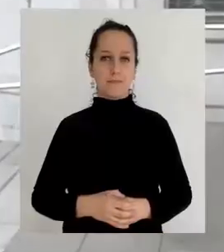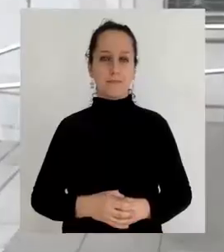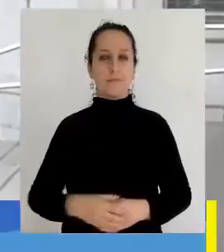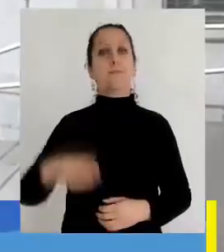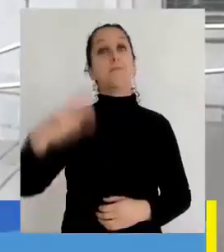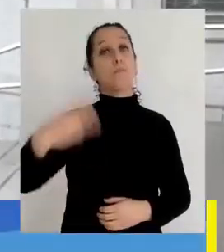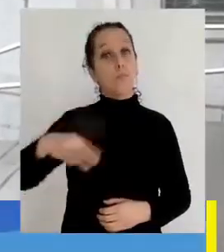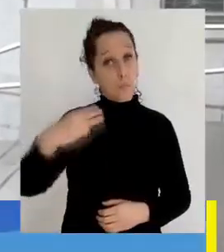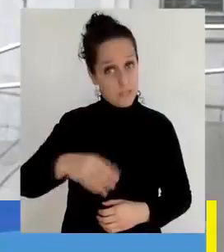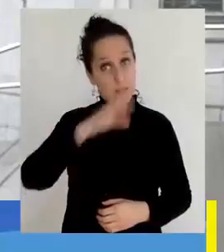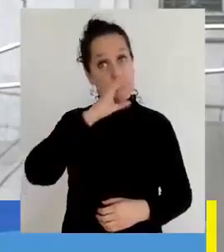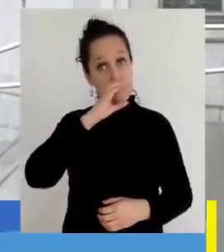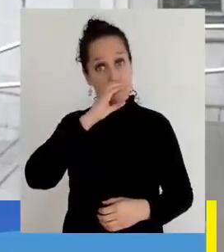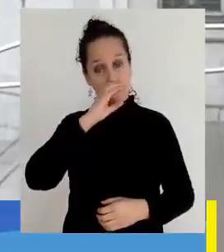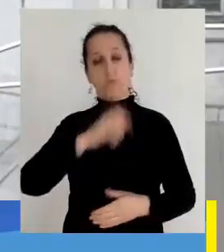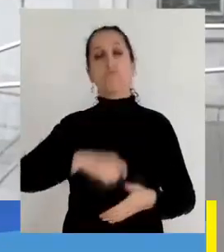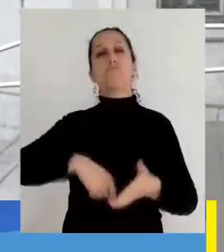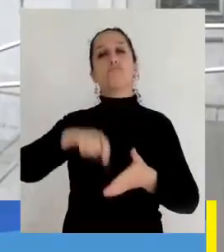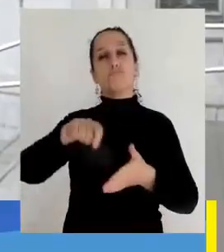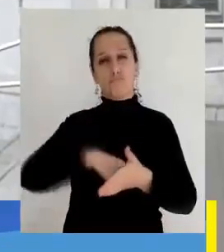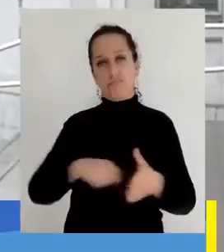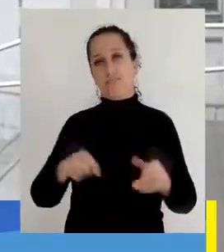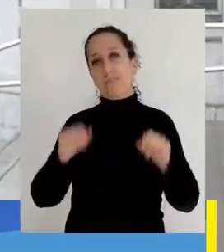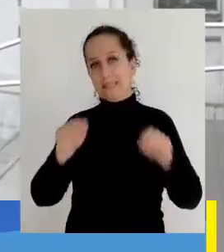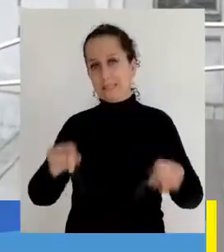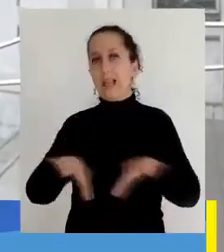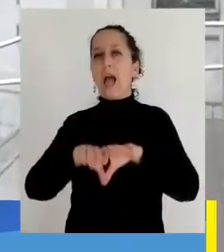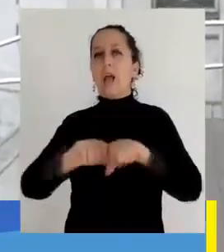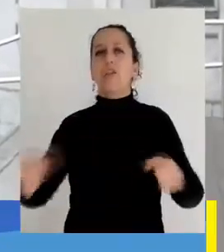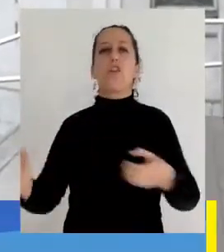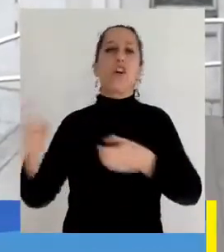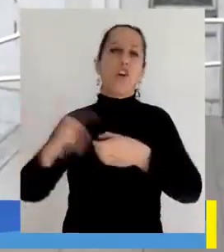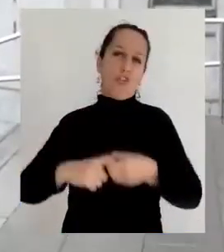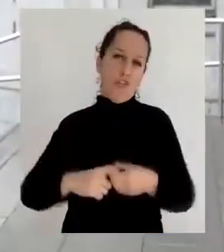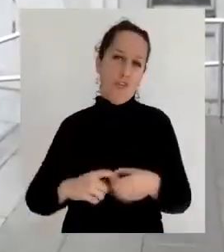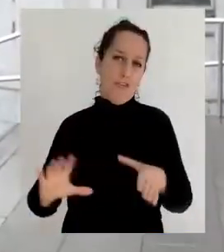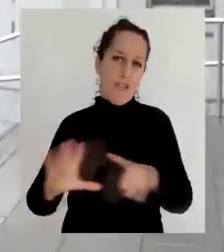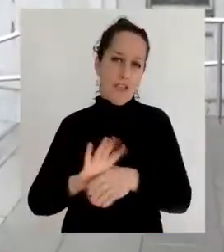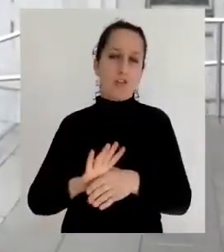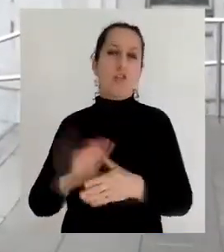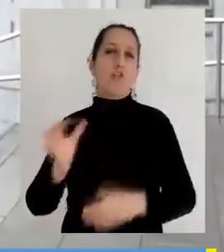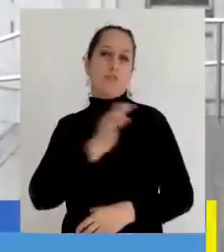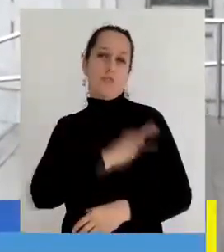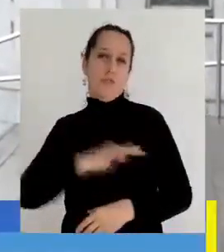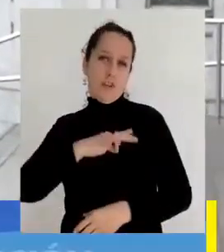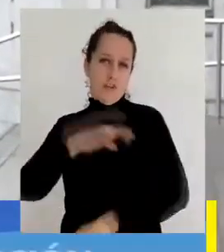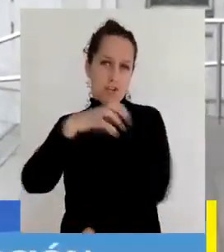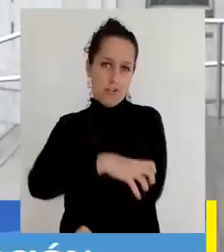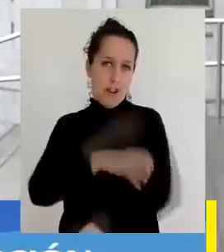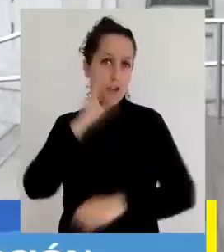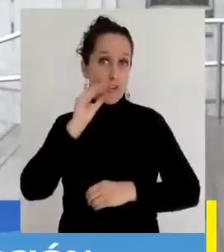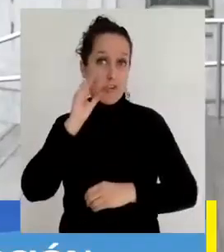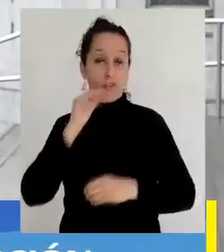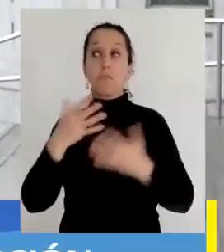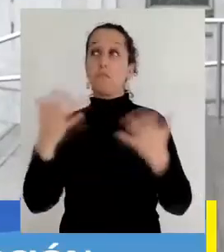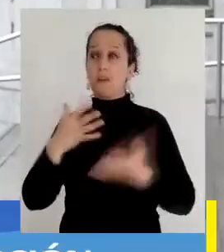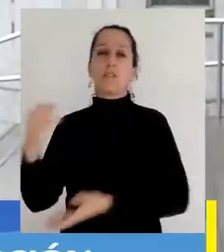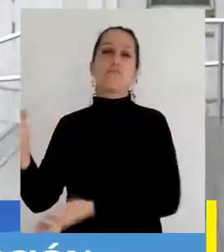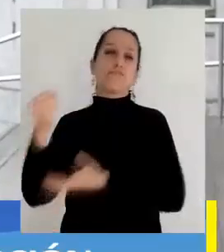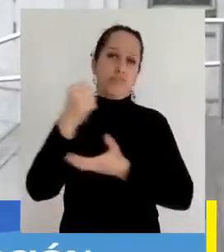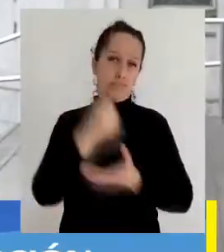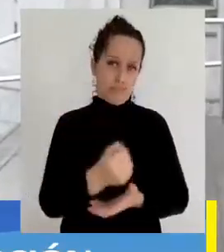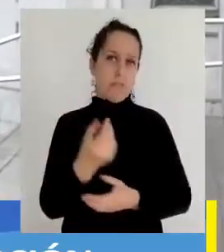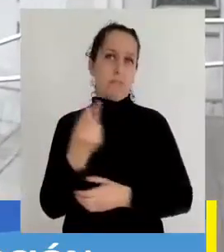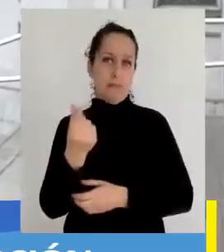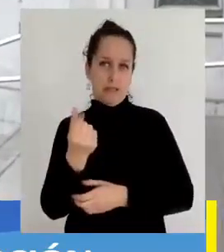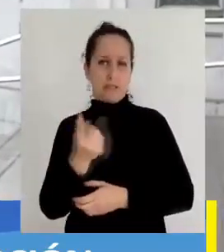Y la Municipalidad de Concepción firmó unos importantes convenios con el Gobierno Regional del Bío Bío para el Traspaso